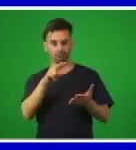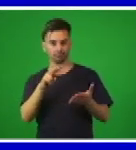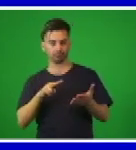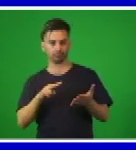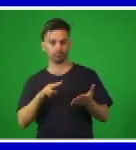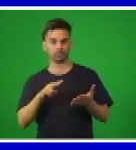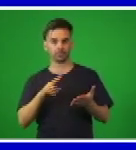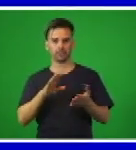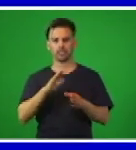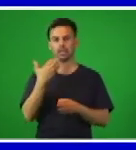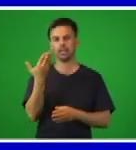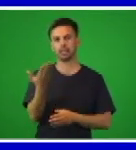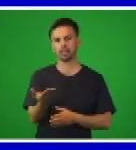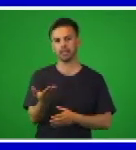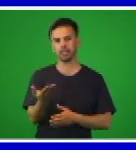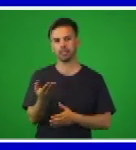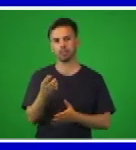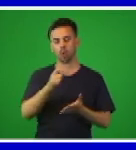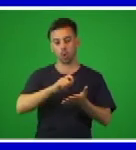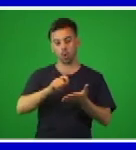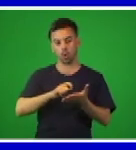los pautados que aparecen debajo.